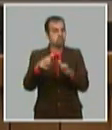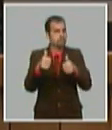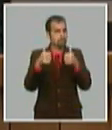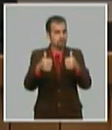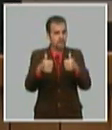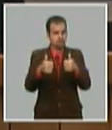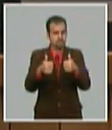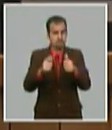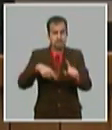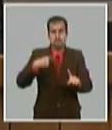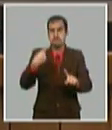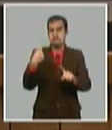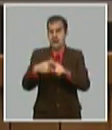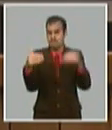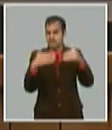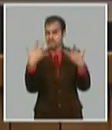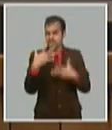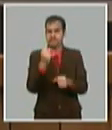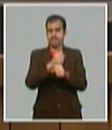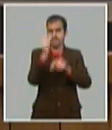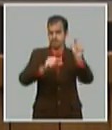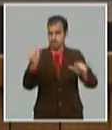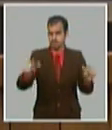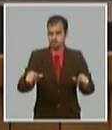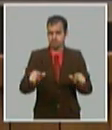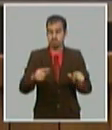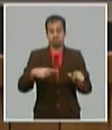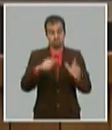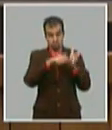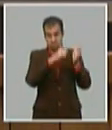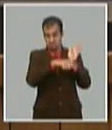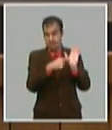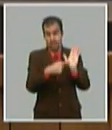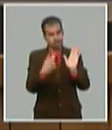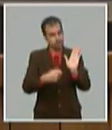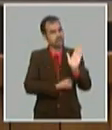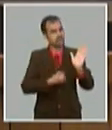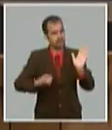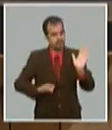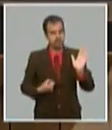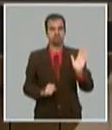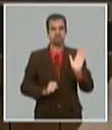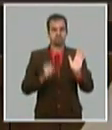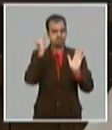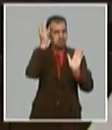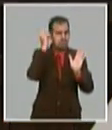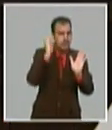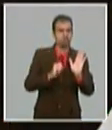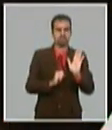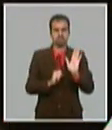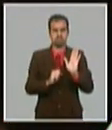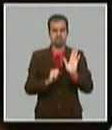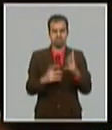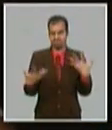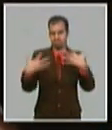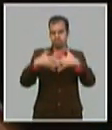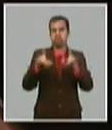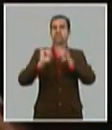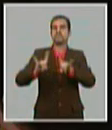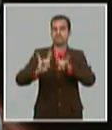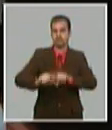este plan lleva esfuerzo innovación vínculo con las universidades